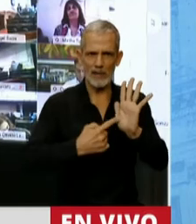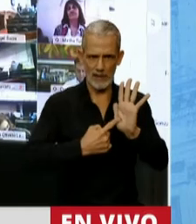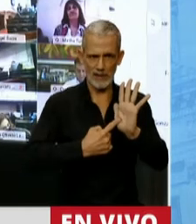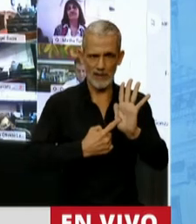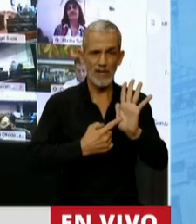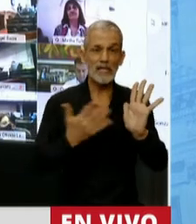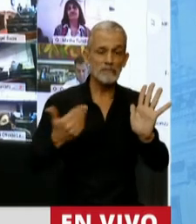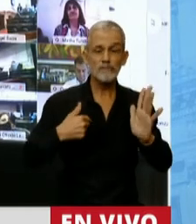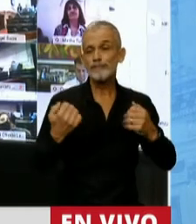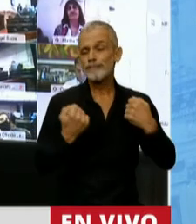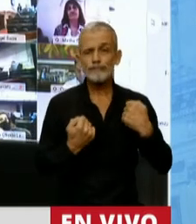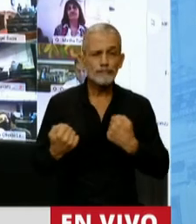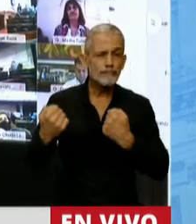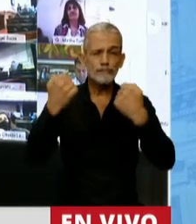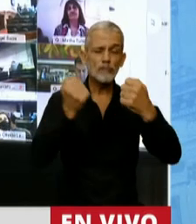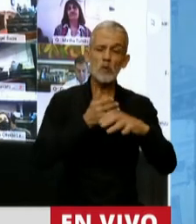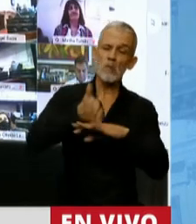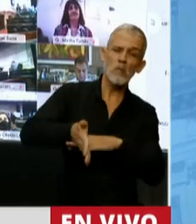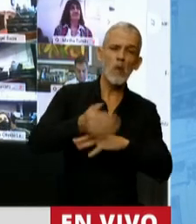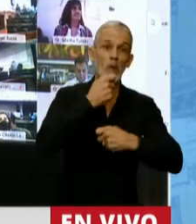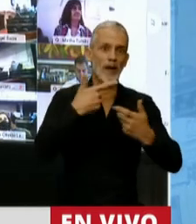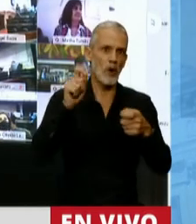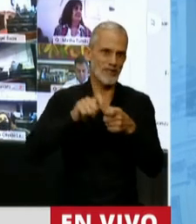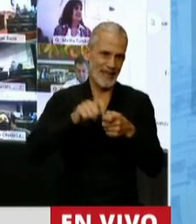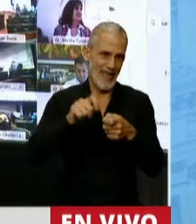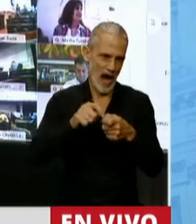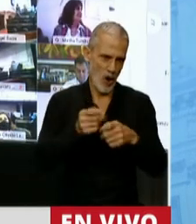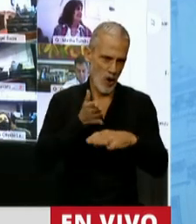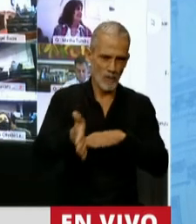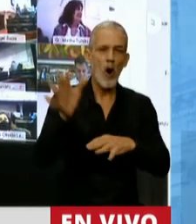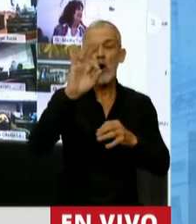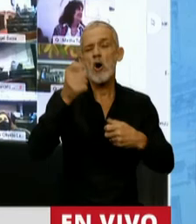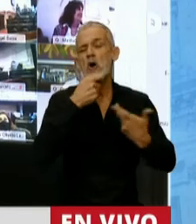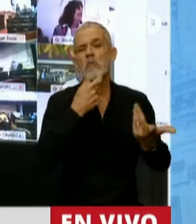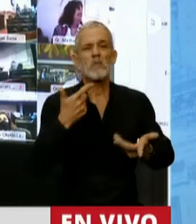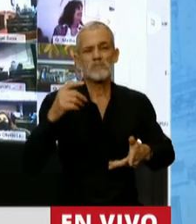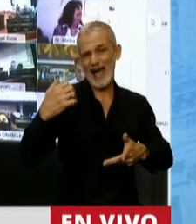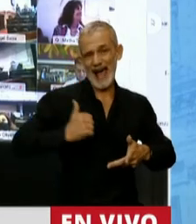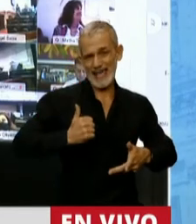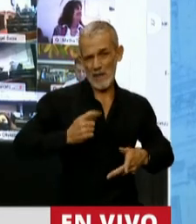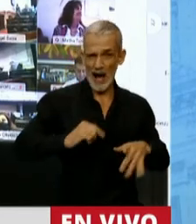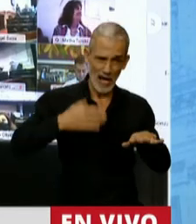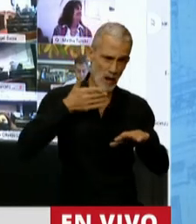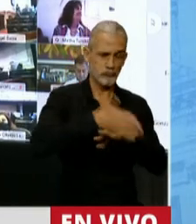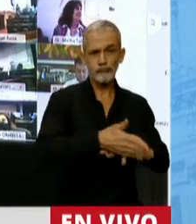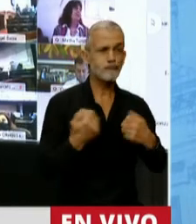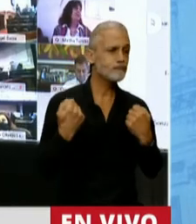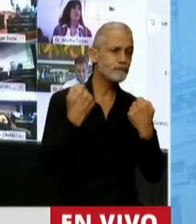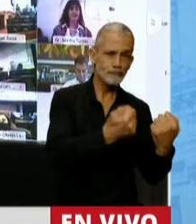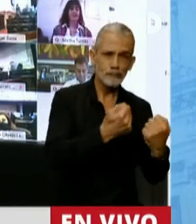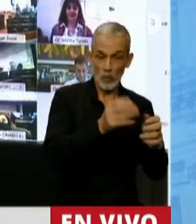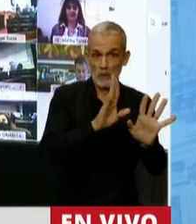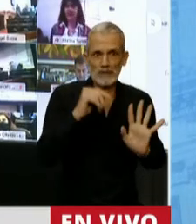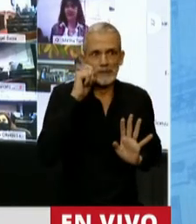y recorre provincia y entra en la provincia de Santiago del Estero, o en la provincia de Catamarca, casi con